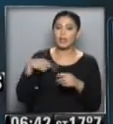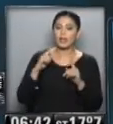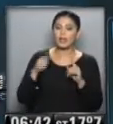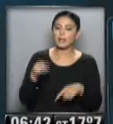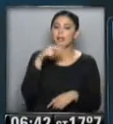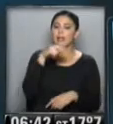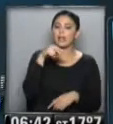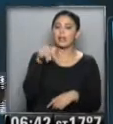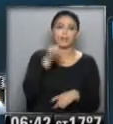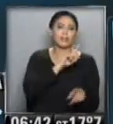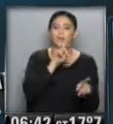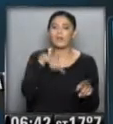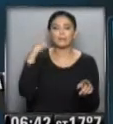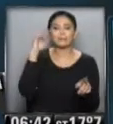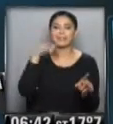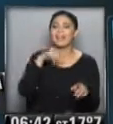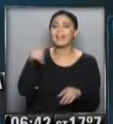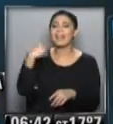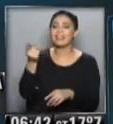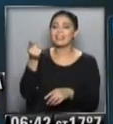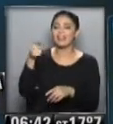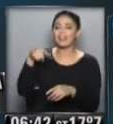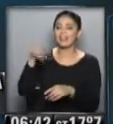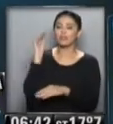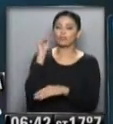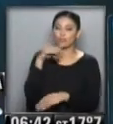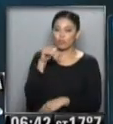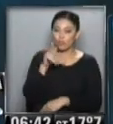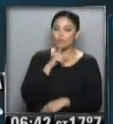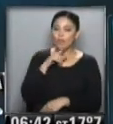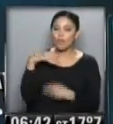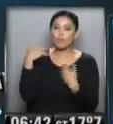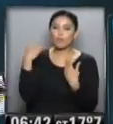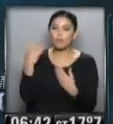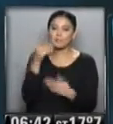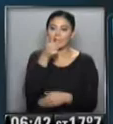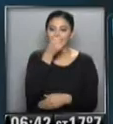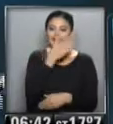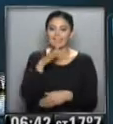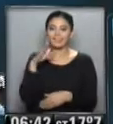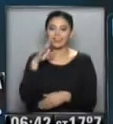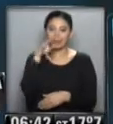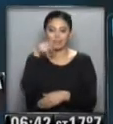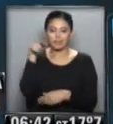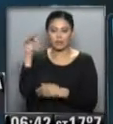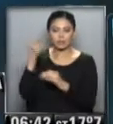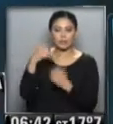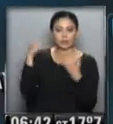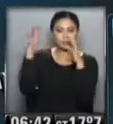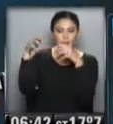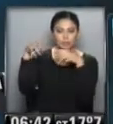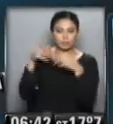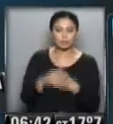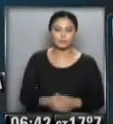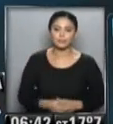Neuquén, no, claro... ...de Río Negro y de Chubut, la probabilidad de alguna lluvia... ...y de Neuquén, claro, porque la entrada de ese frente de aire